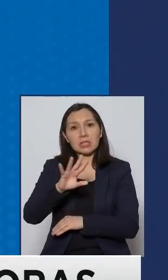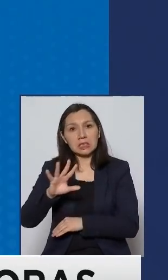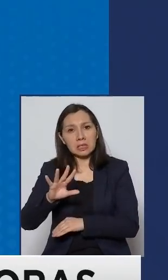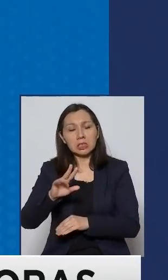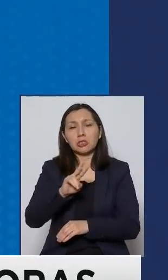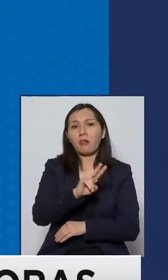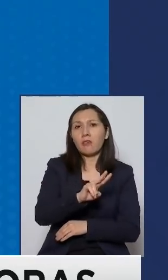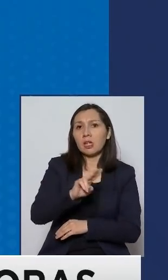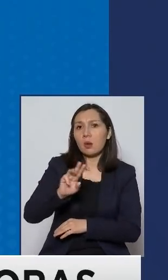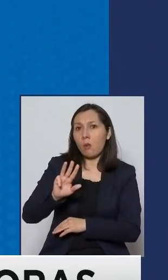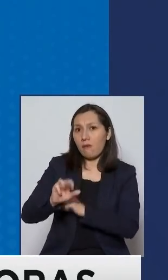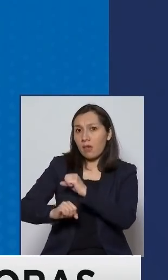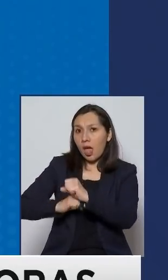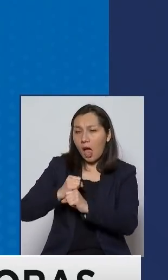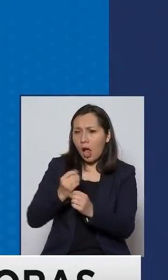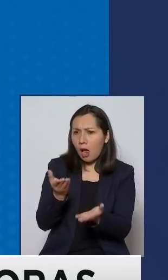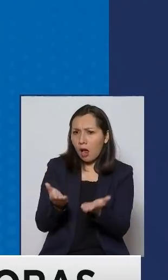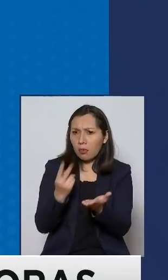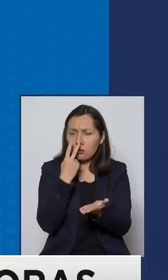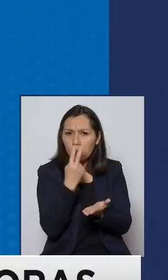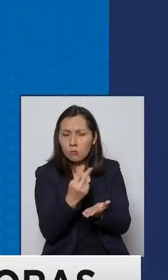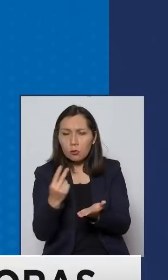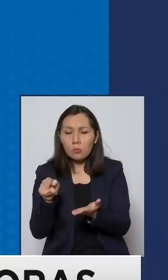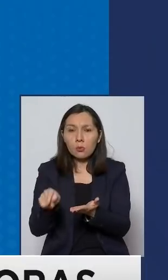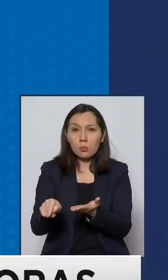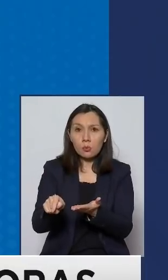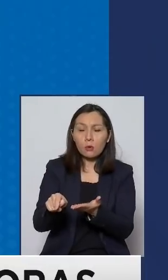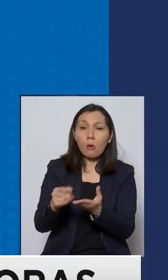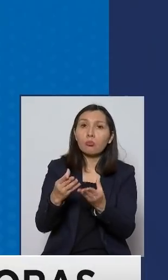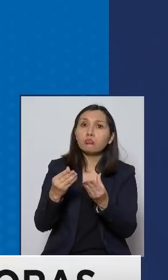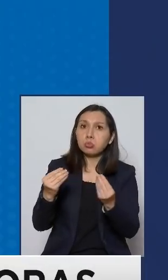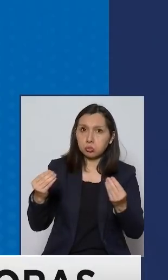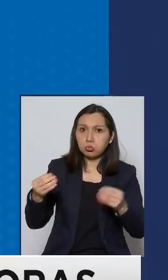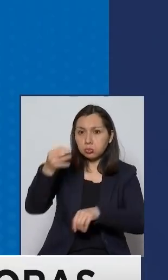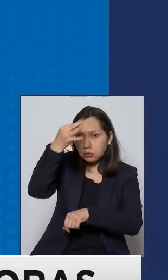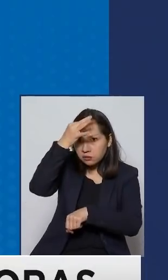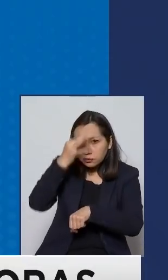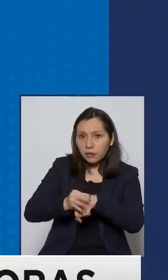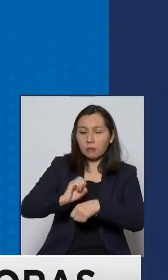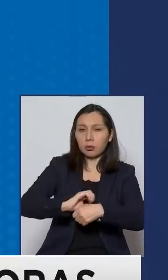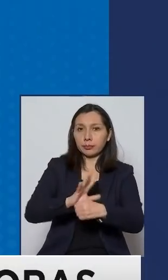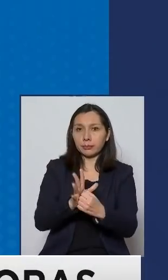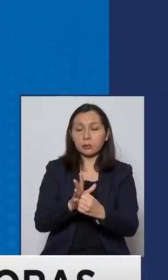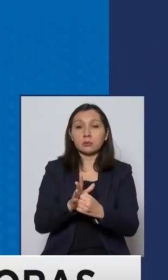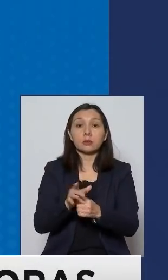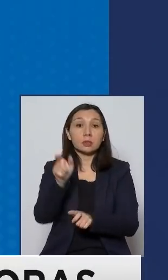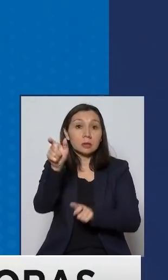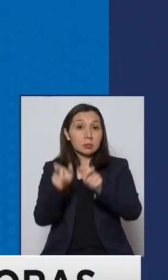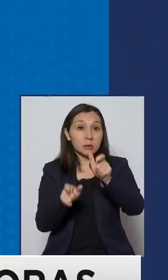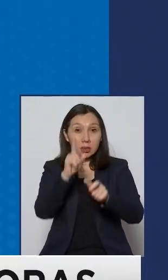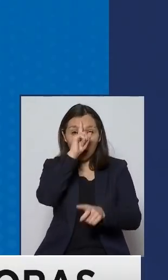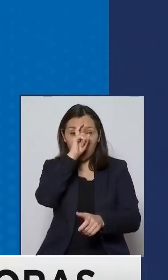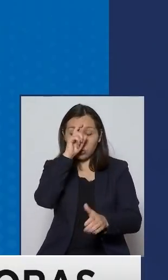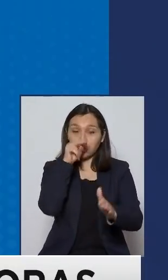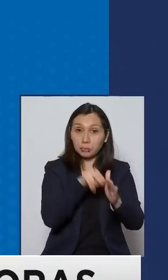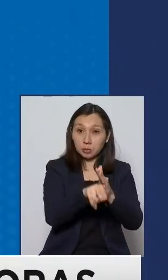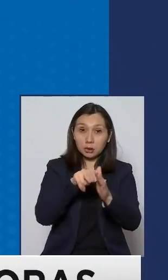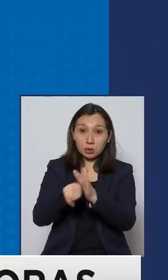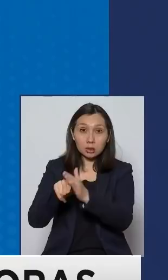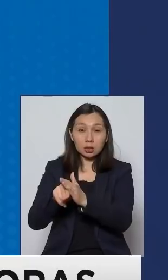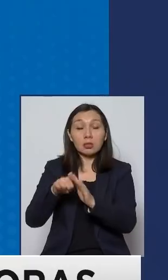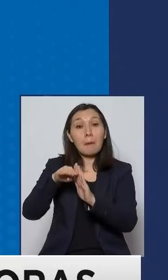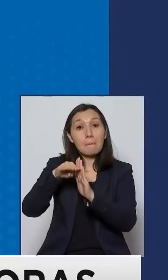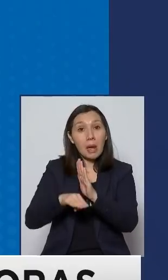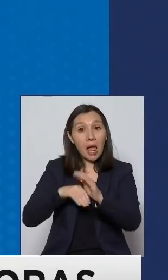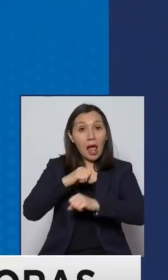29 años, tenemos muchos casos. Los pacientes hospitalizados menores de